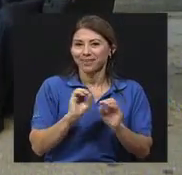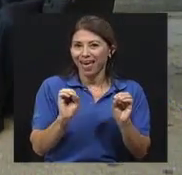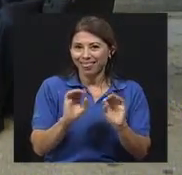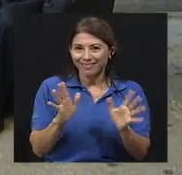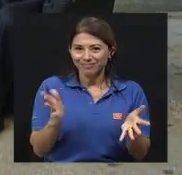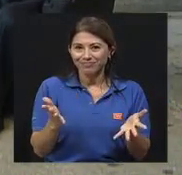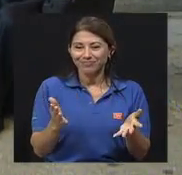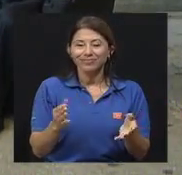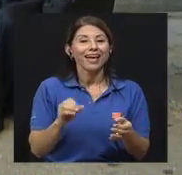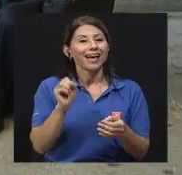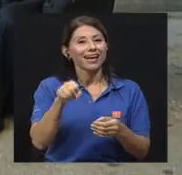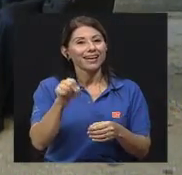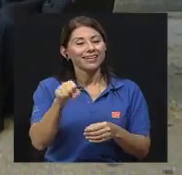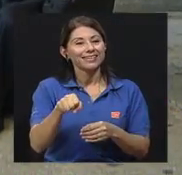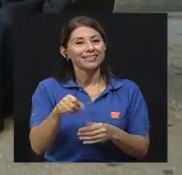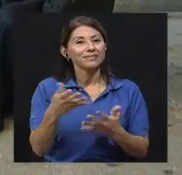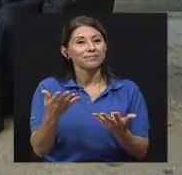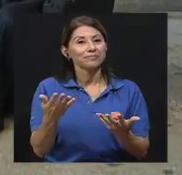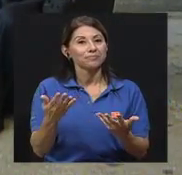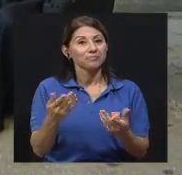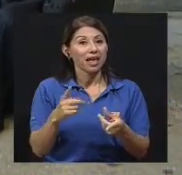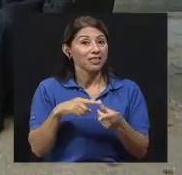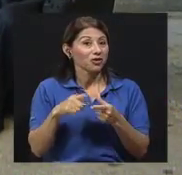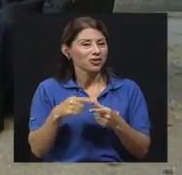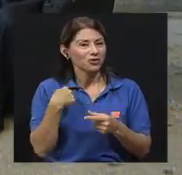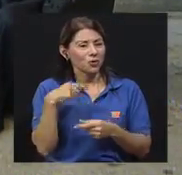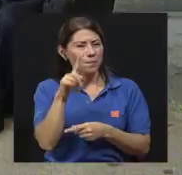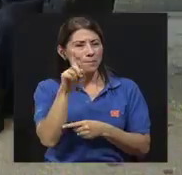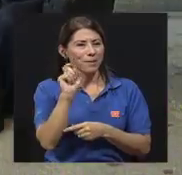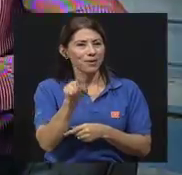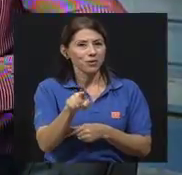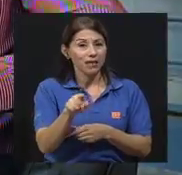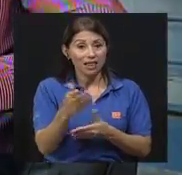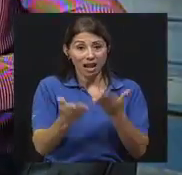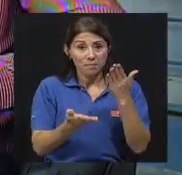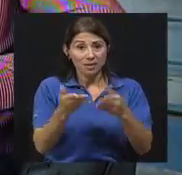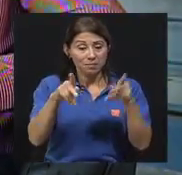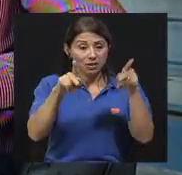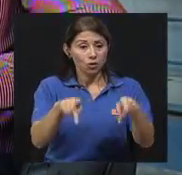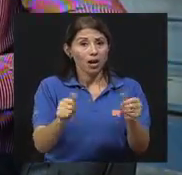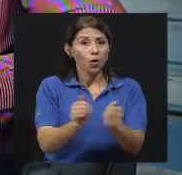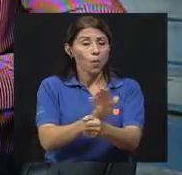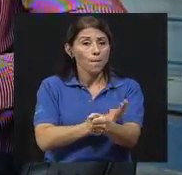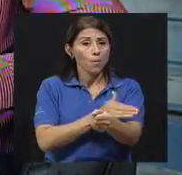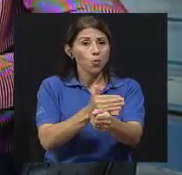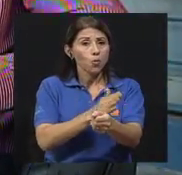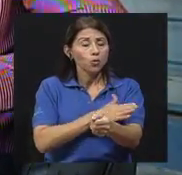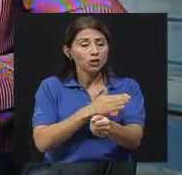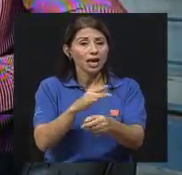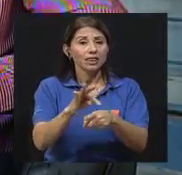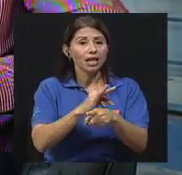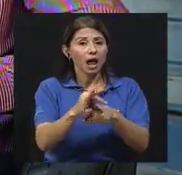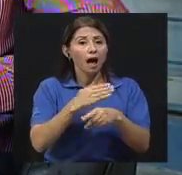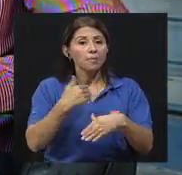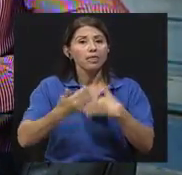pregunta es, ¿podría eventualmente la persona tener efectos adversos?